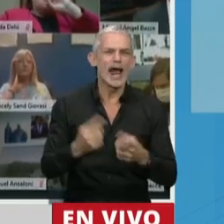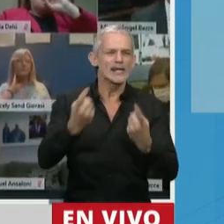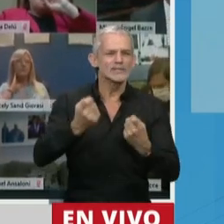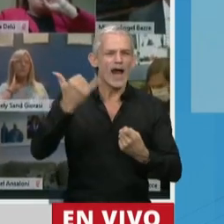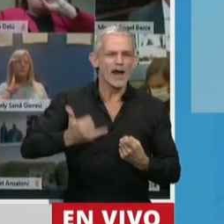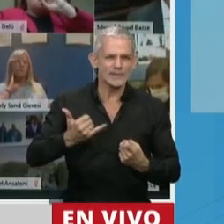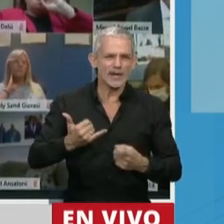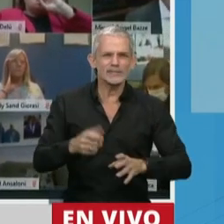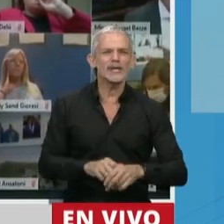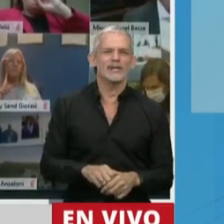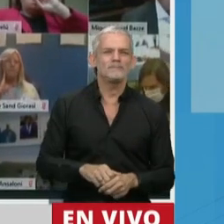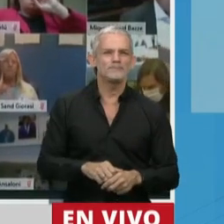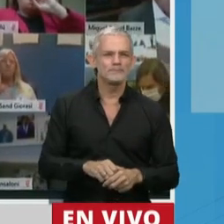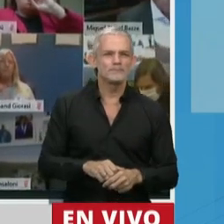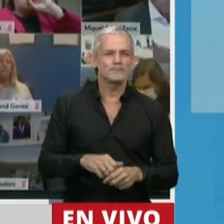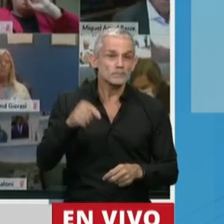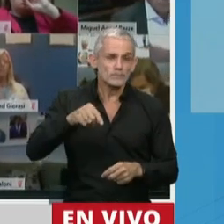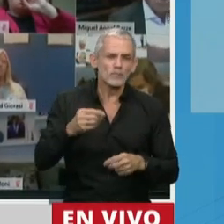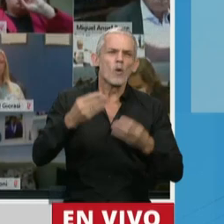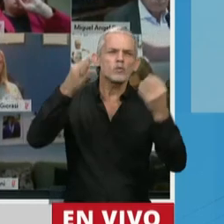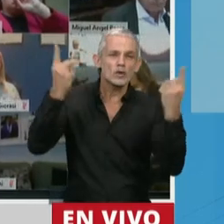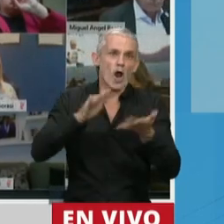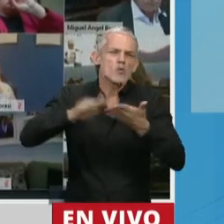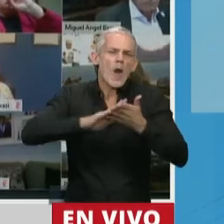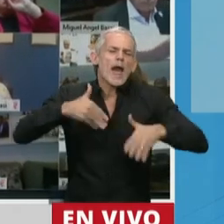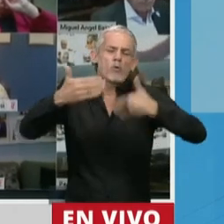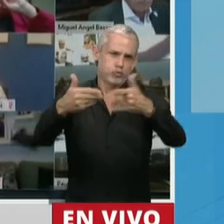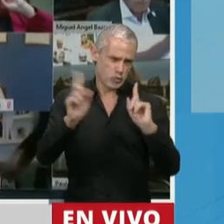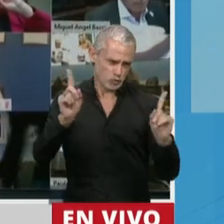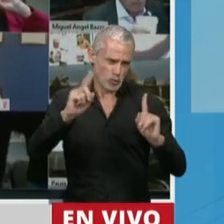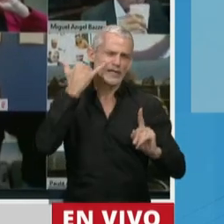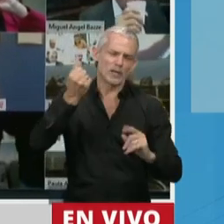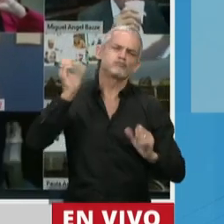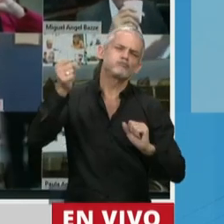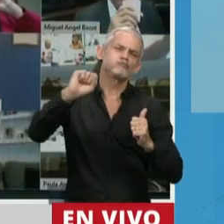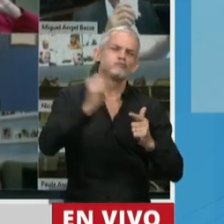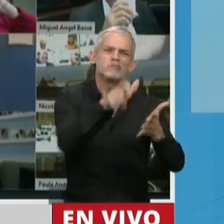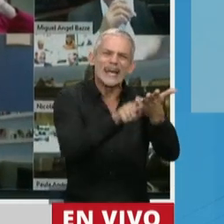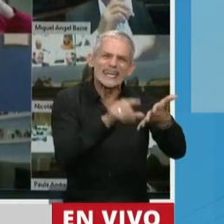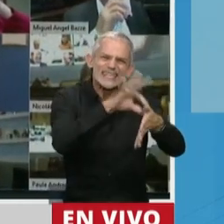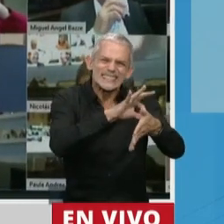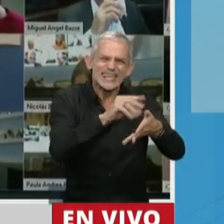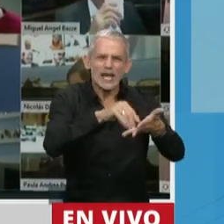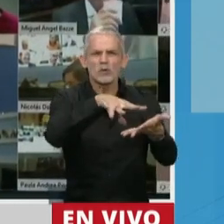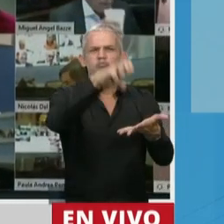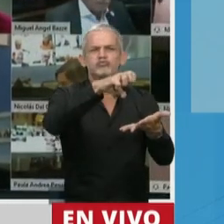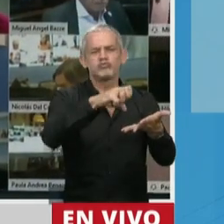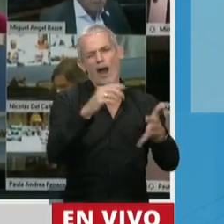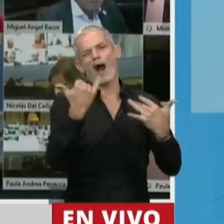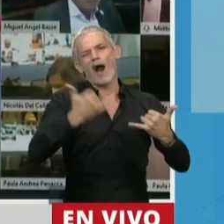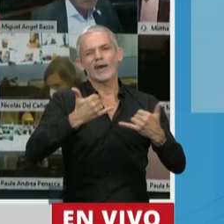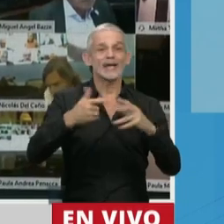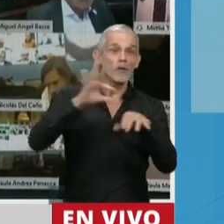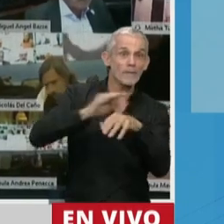que tiene. Muchas de estas cosas no se tratan de innovaciones, porque, como bien decían, las recetas digitales o electrónicas y la